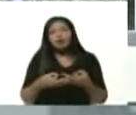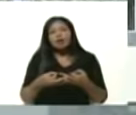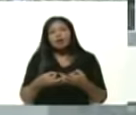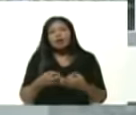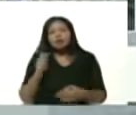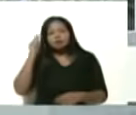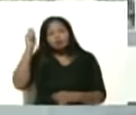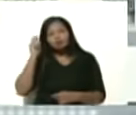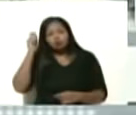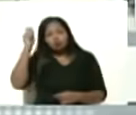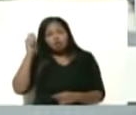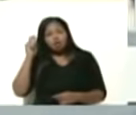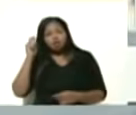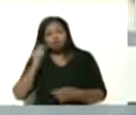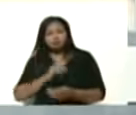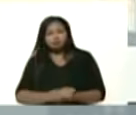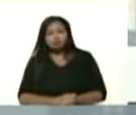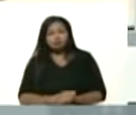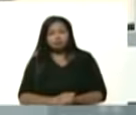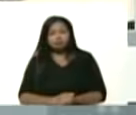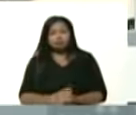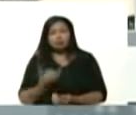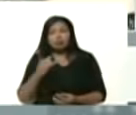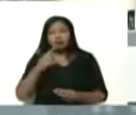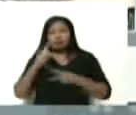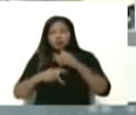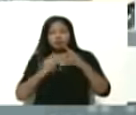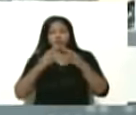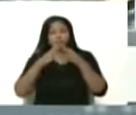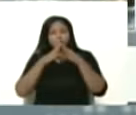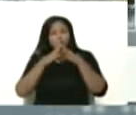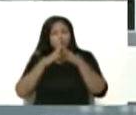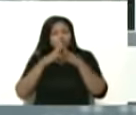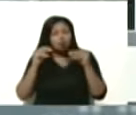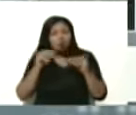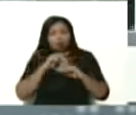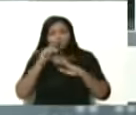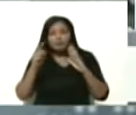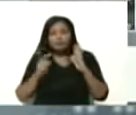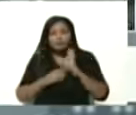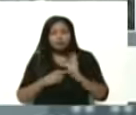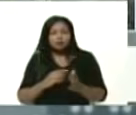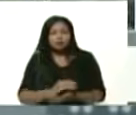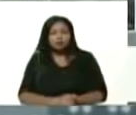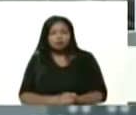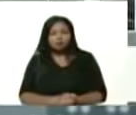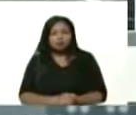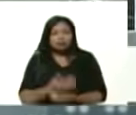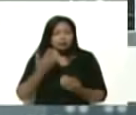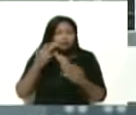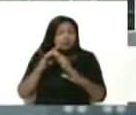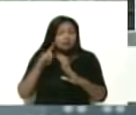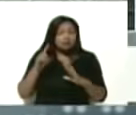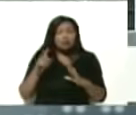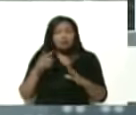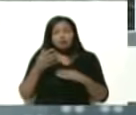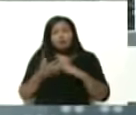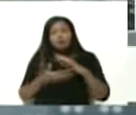Industria hay que producir todas las partes aquí quizá el tema del motor